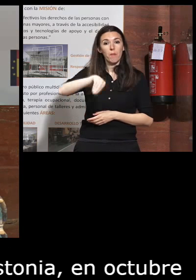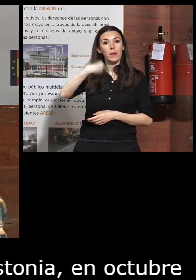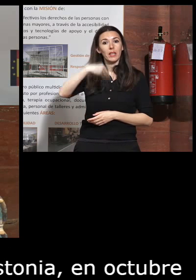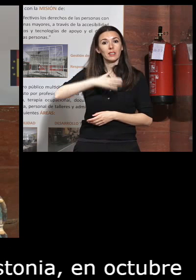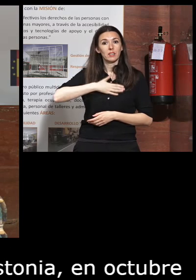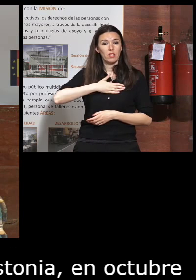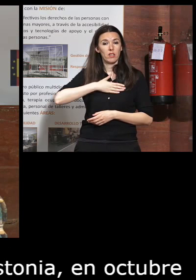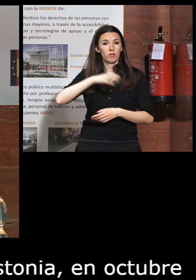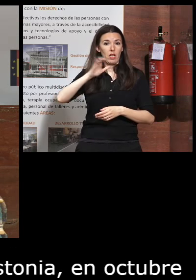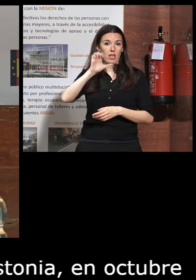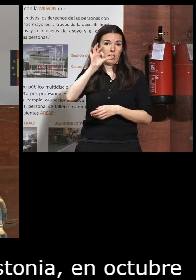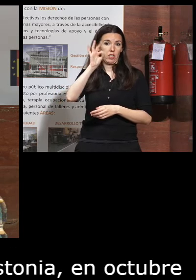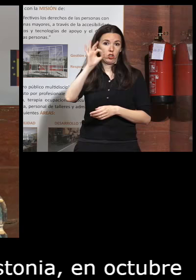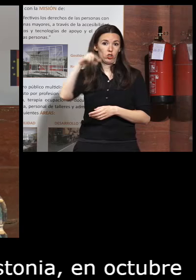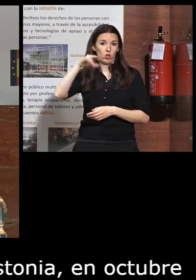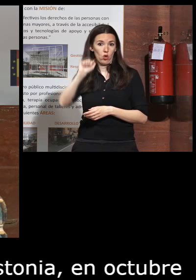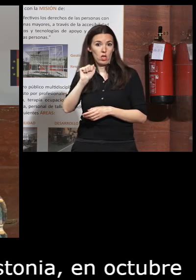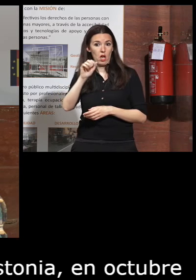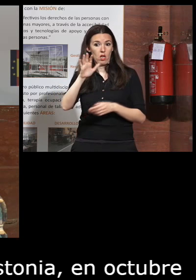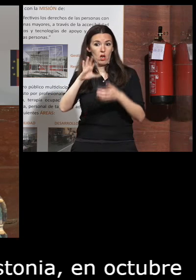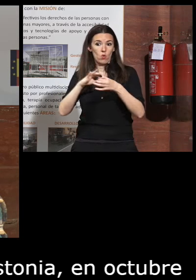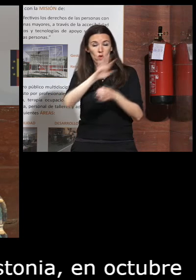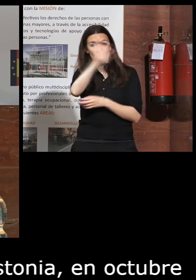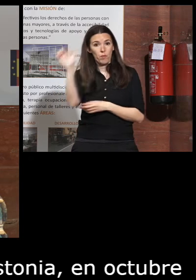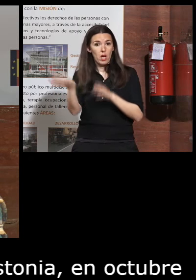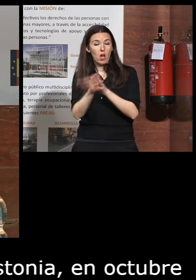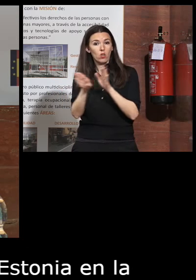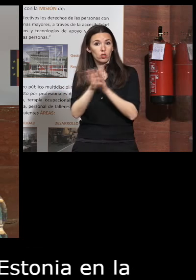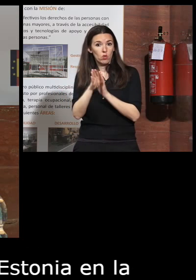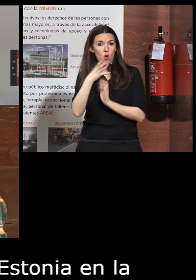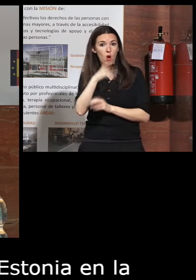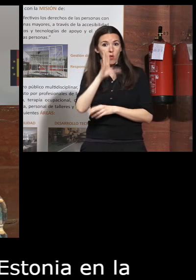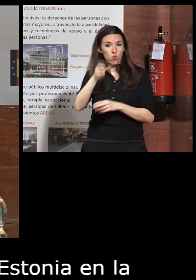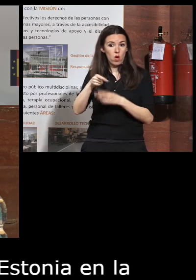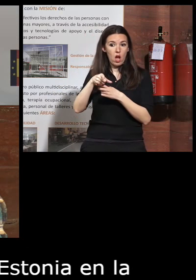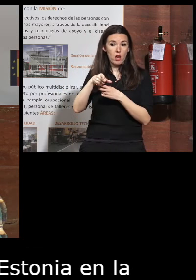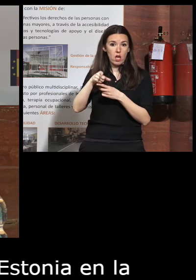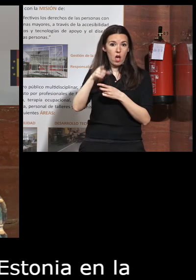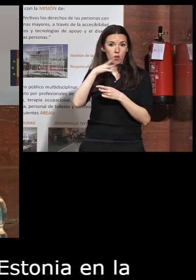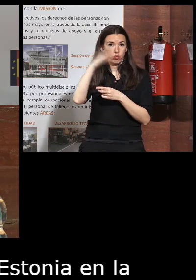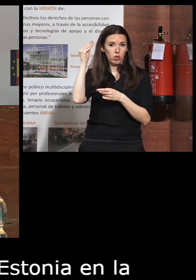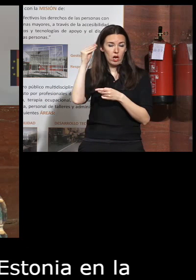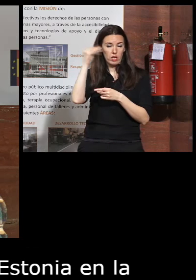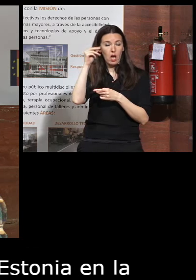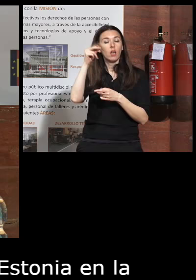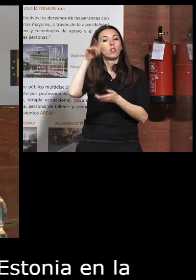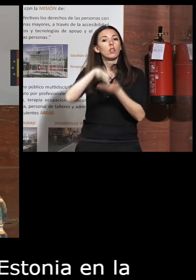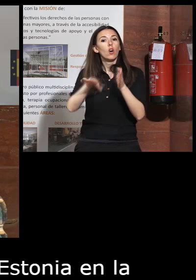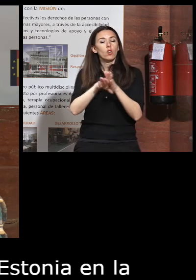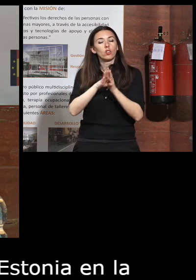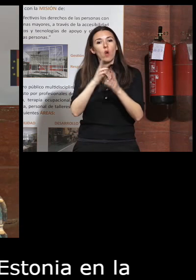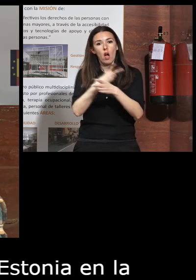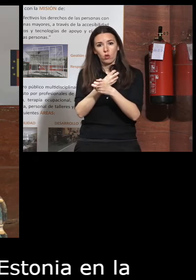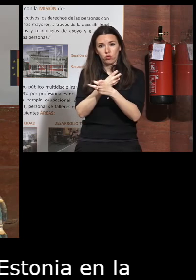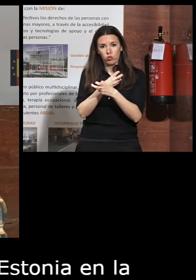Estonia en la Unión Europea sigue ahora con la presidencia de Bulgaria y lo van a mantener con la presidencia de Austria